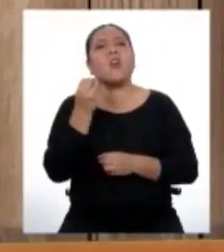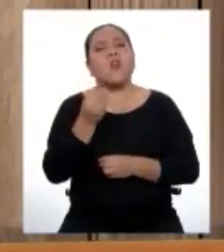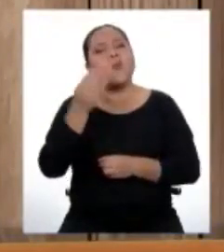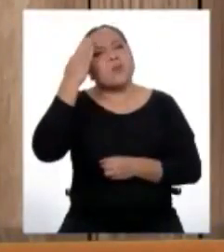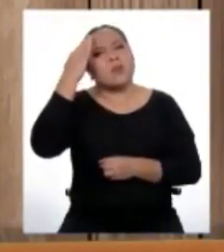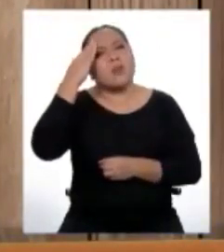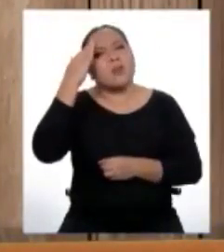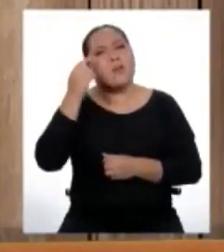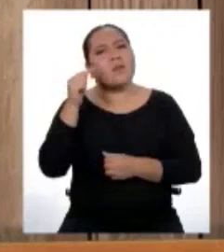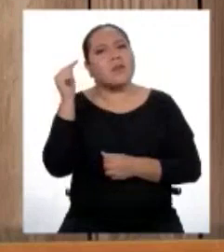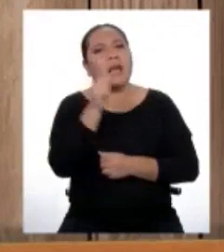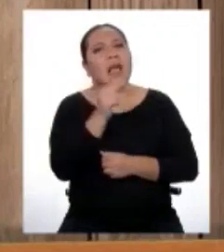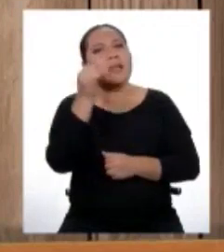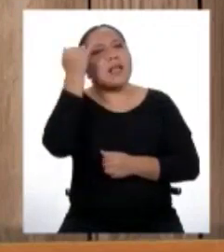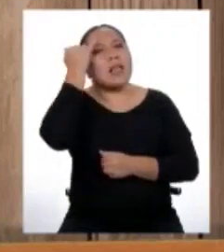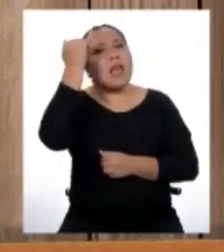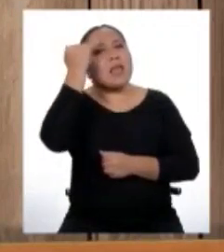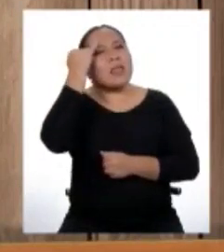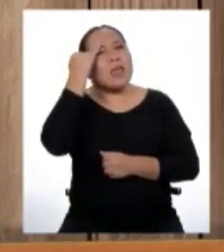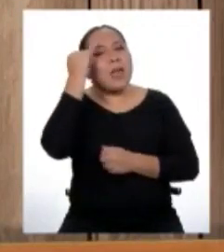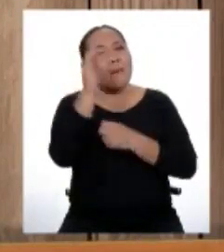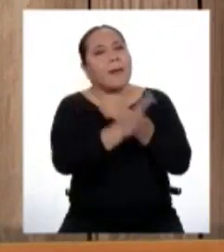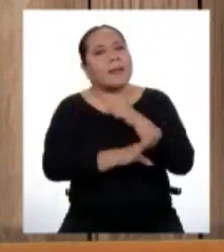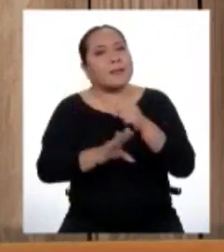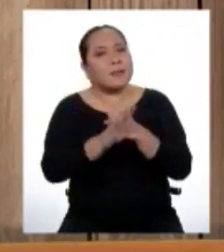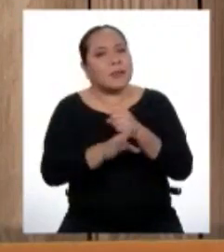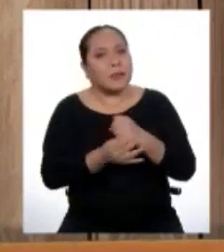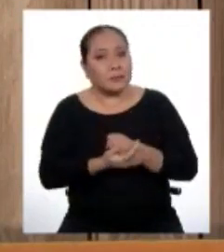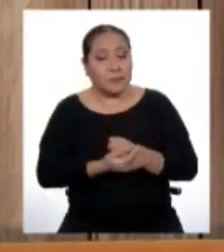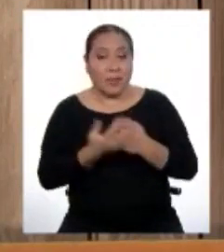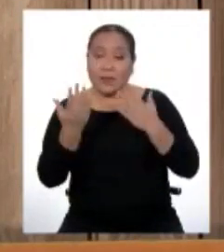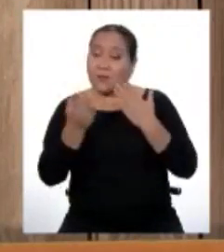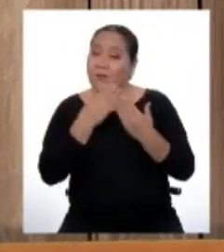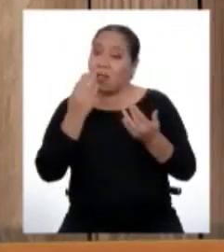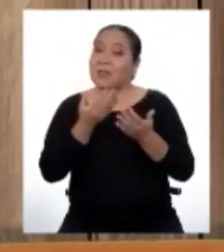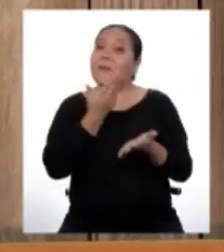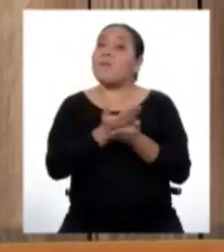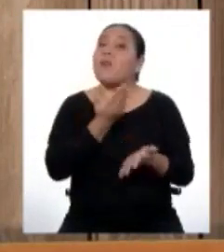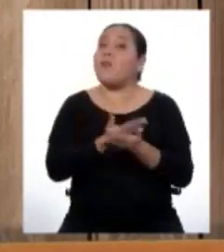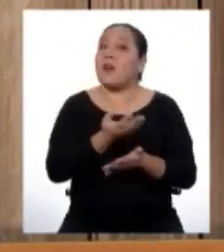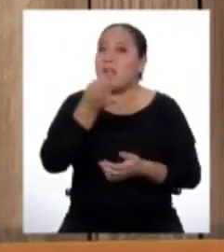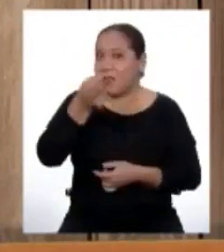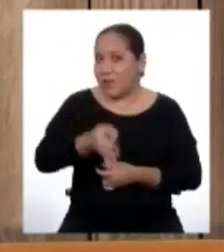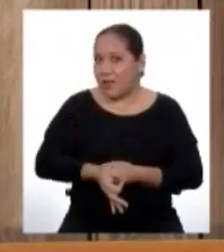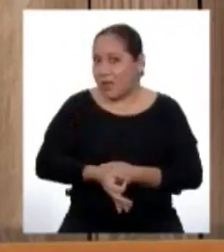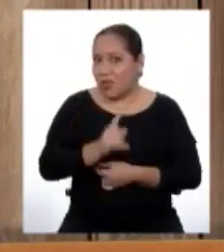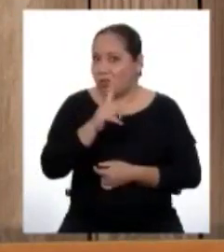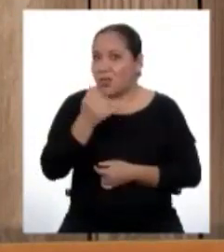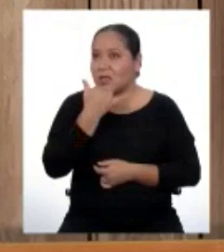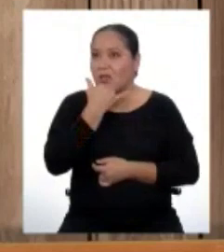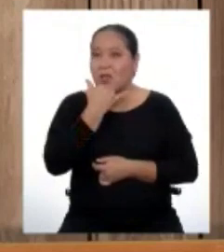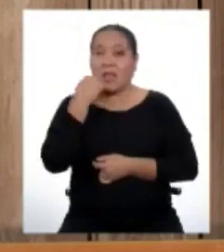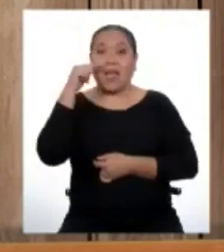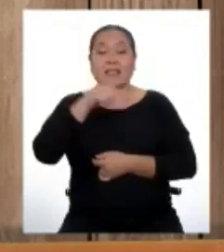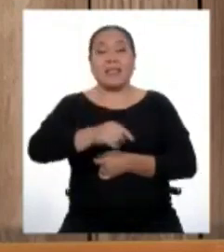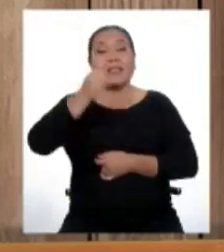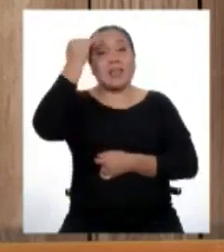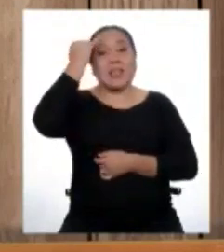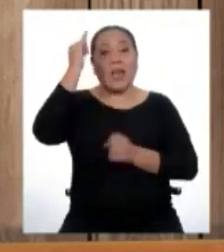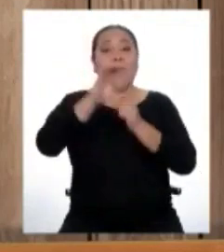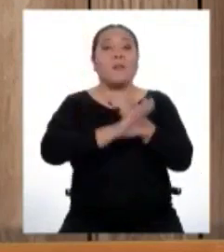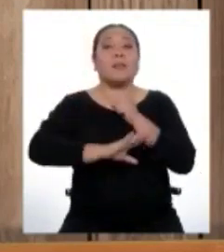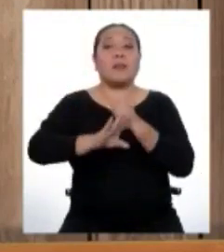saber que esa es la idea principal? Es muy fácil. Sabemos que estamos ante una idea principal